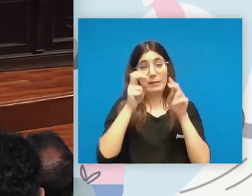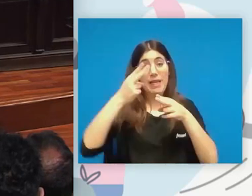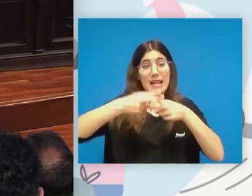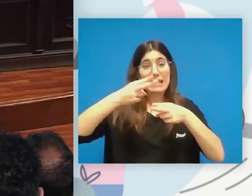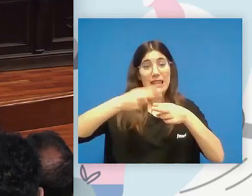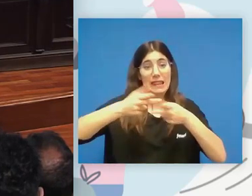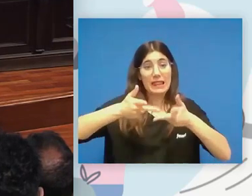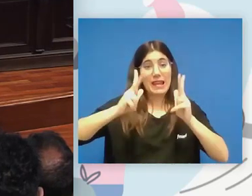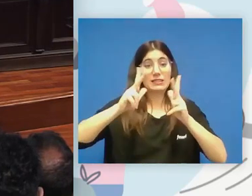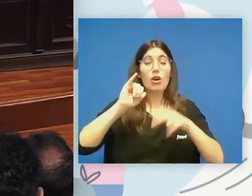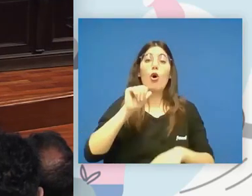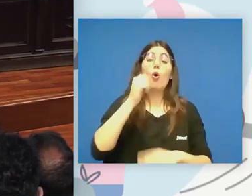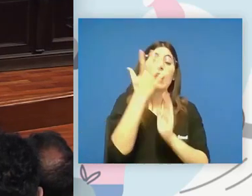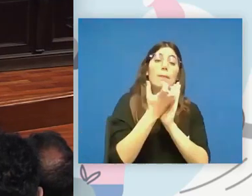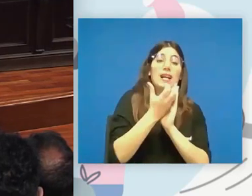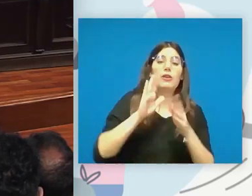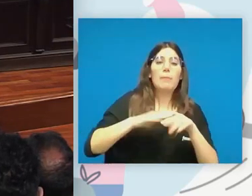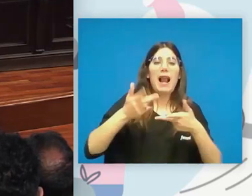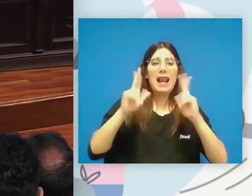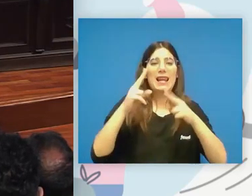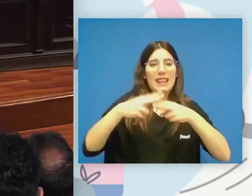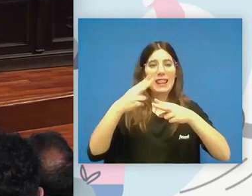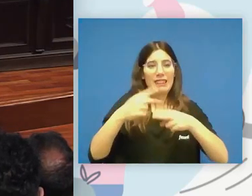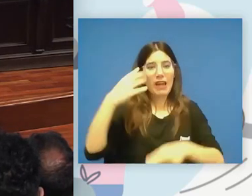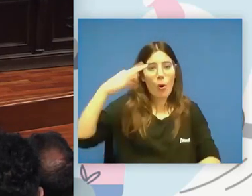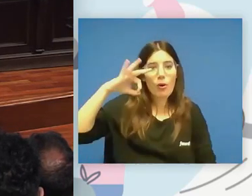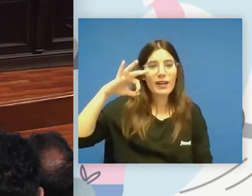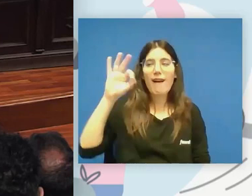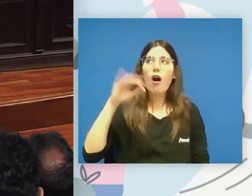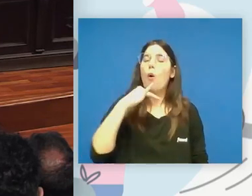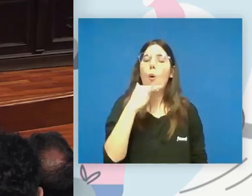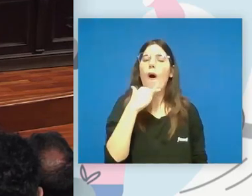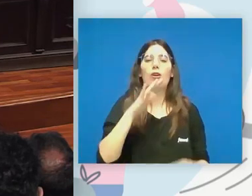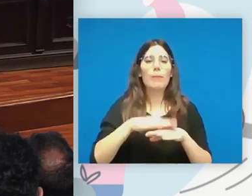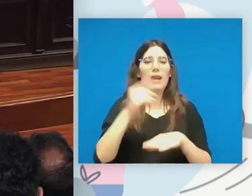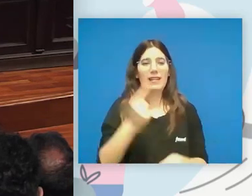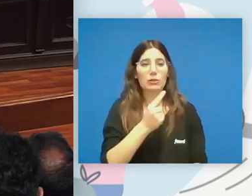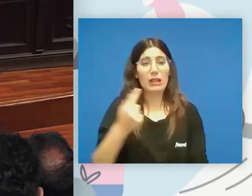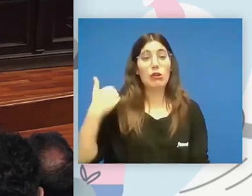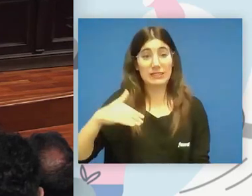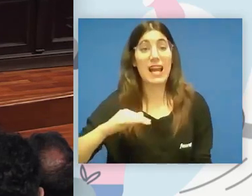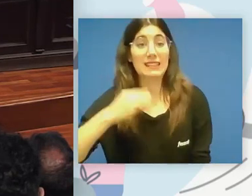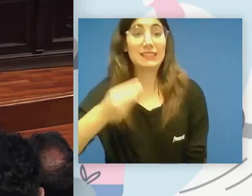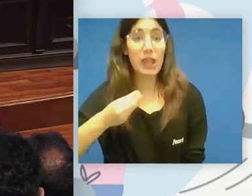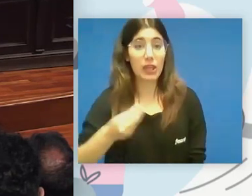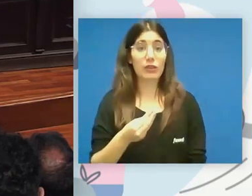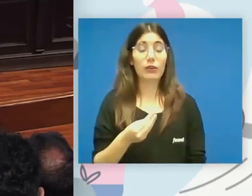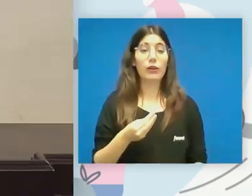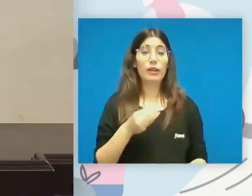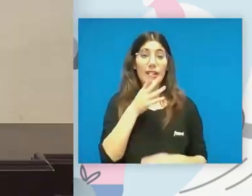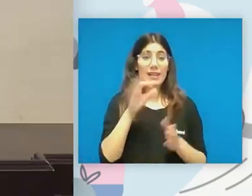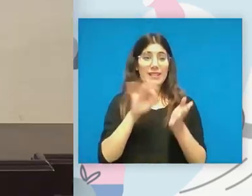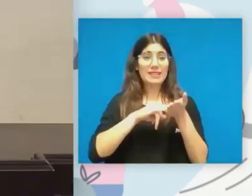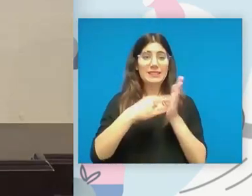una aplicación para la licencia única una aplicación para resultados que ya está en marcha el sistema agora